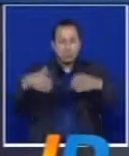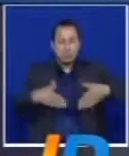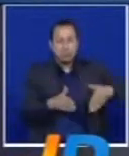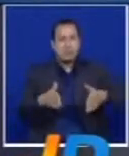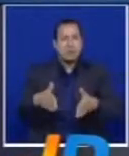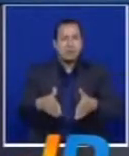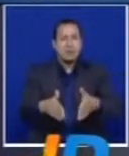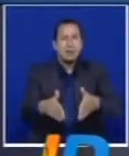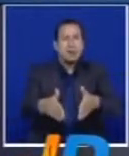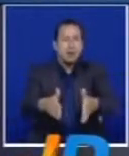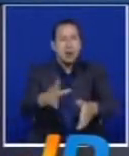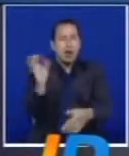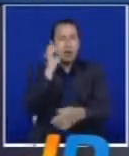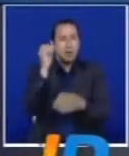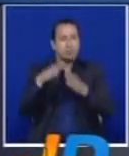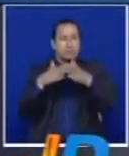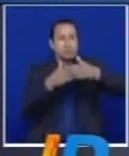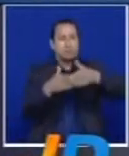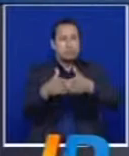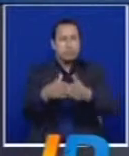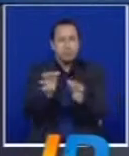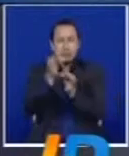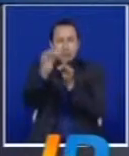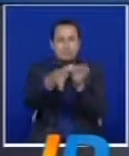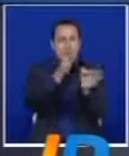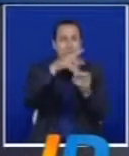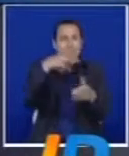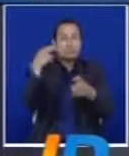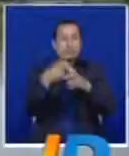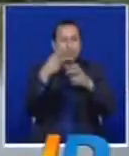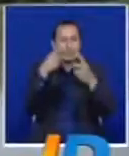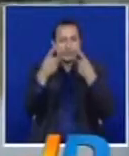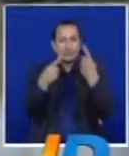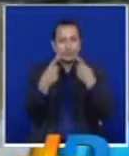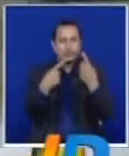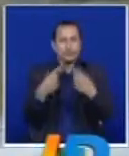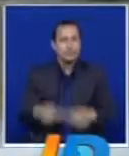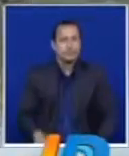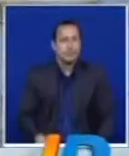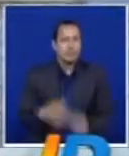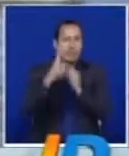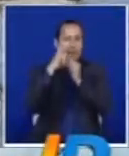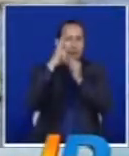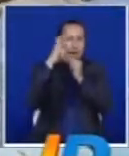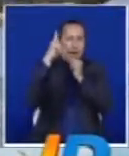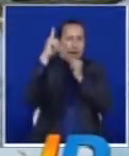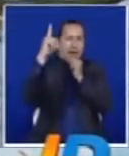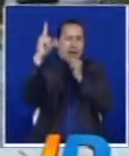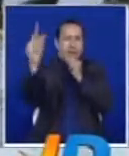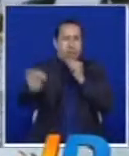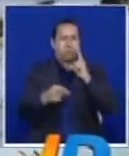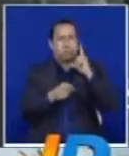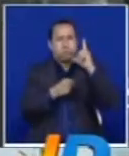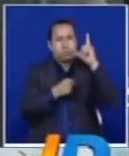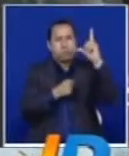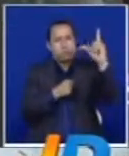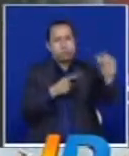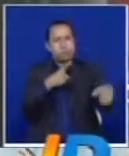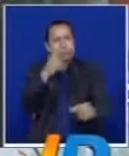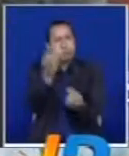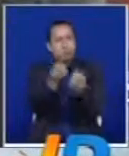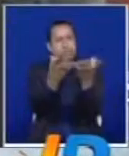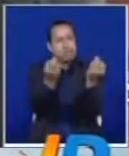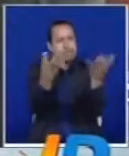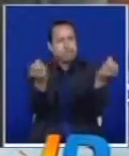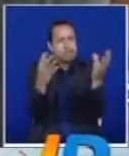ubicación geográfica de los municipios que gobiernan. También hablamos con ellos. Desde los lugares más apartados del país, llegaron cientos de mandatarios